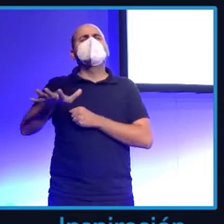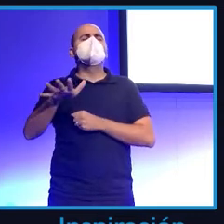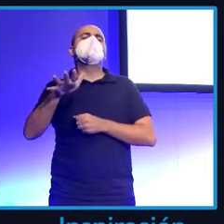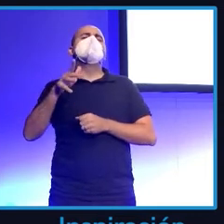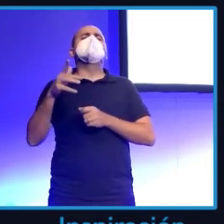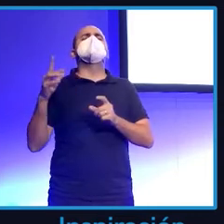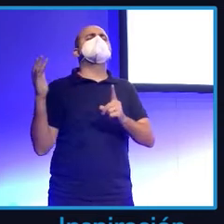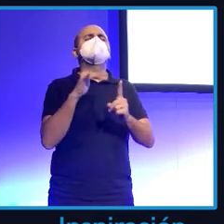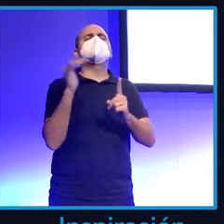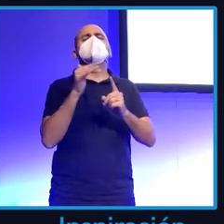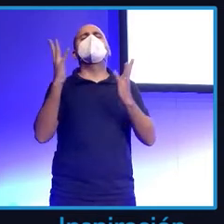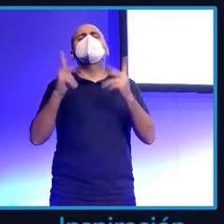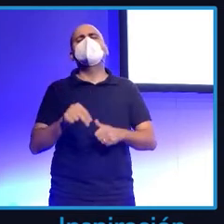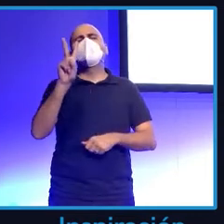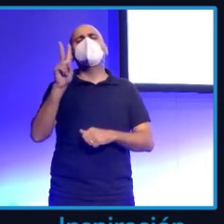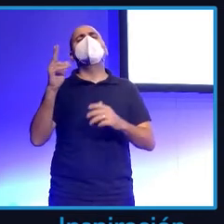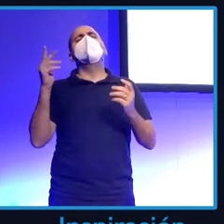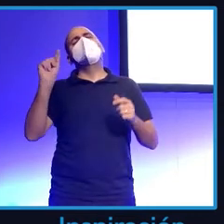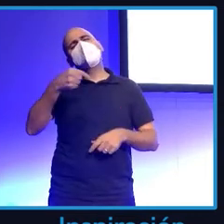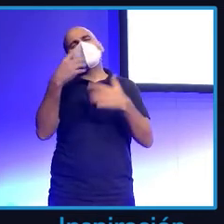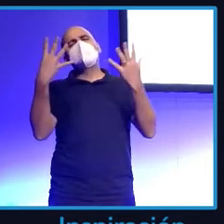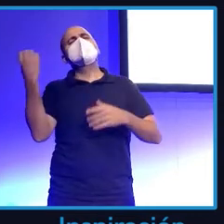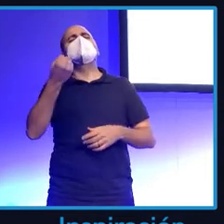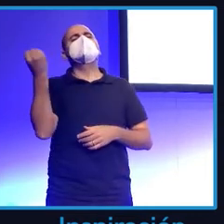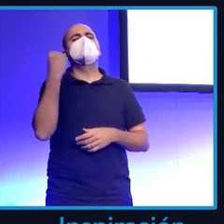como esas cuatro de ahí, y no te queda así el culo. ¿Sí o no?